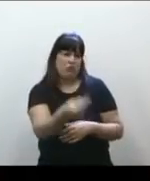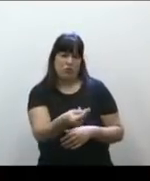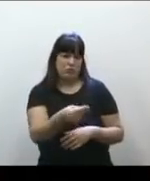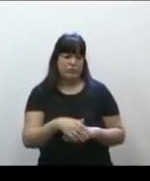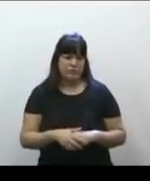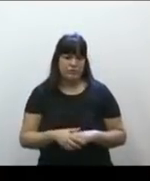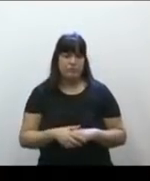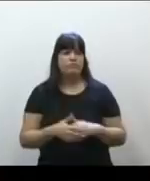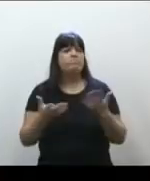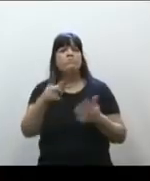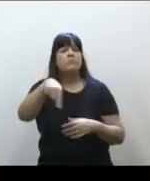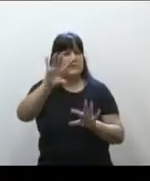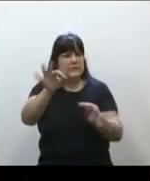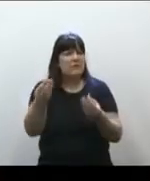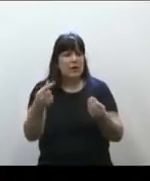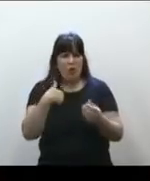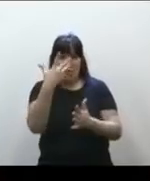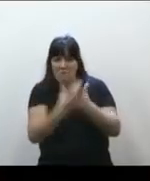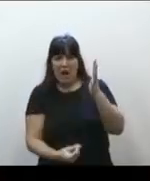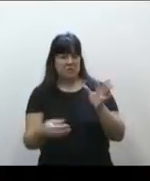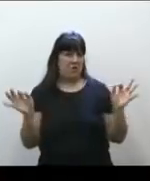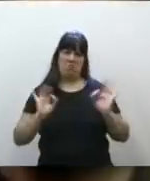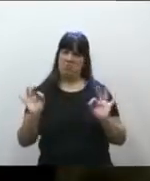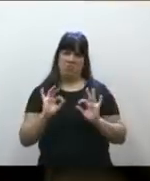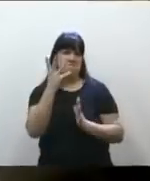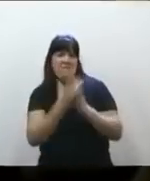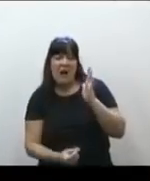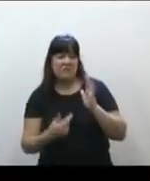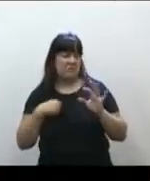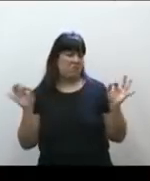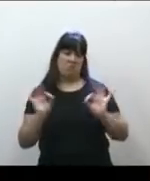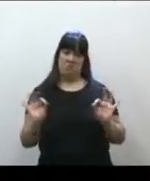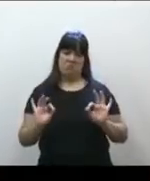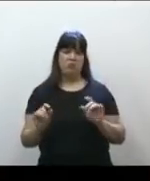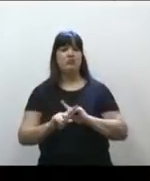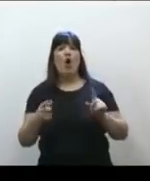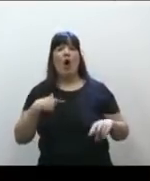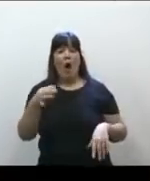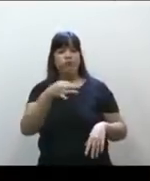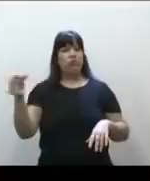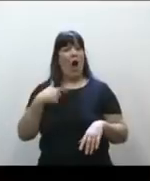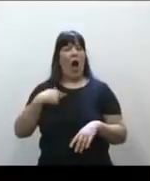¿Y saben qué? No me estoy equivocando, tampoco estoy acertando.